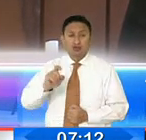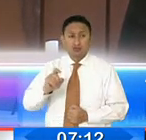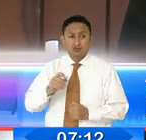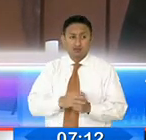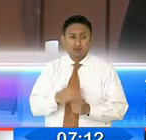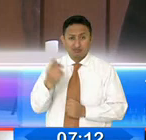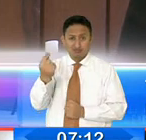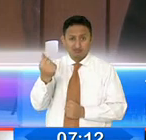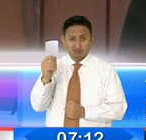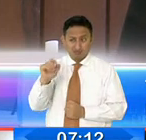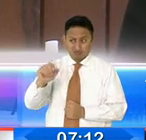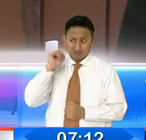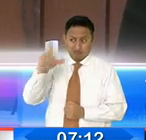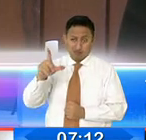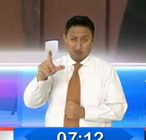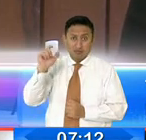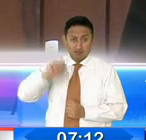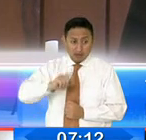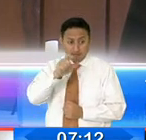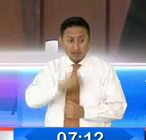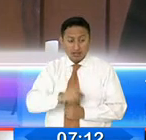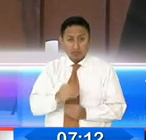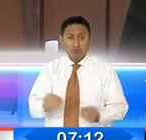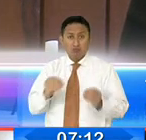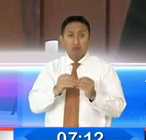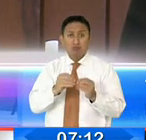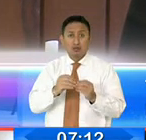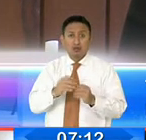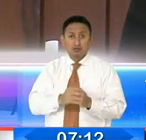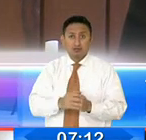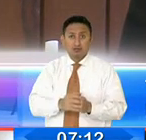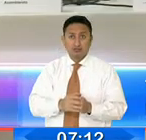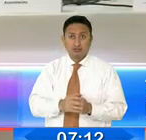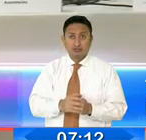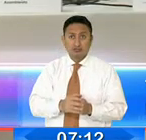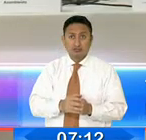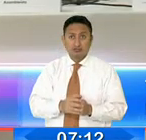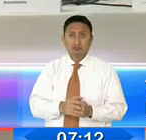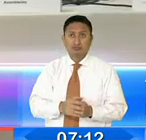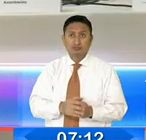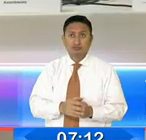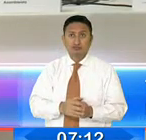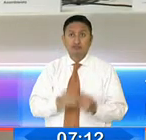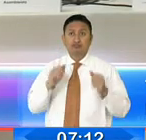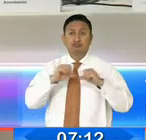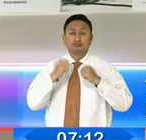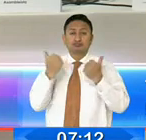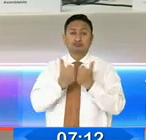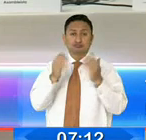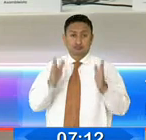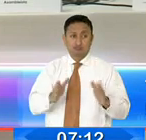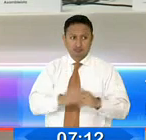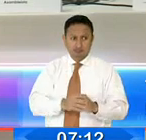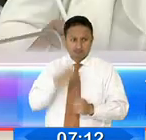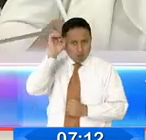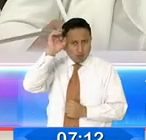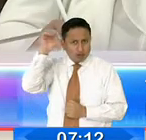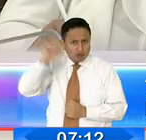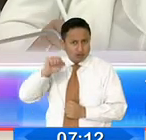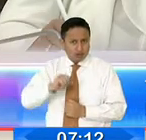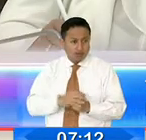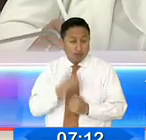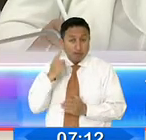tantos recursos ahora para incrementar la masa salarial. Por parte de los legisladores también hay criterios. Por ejemplo, la